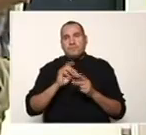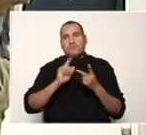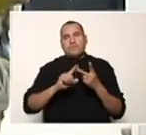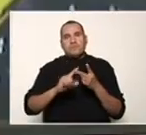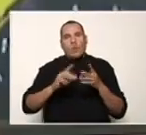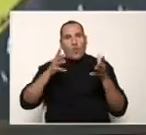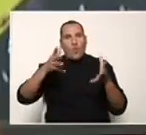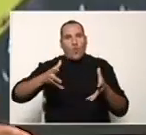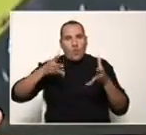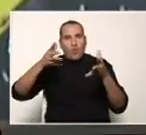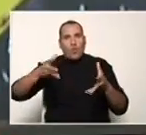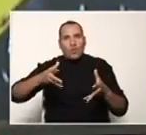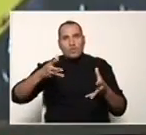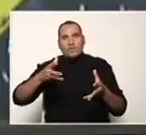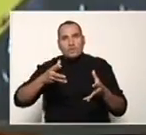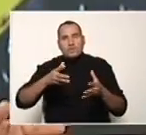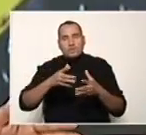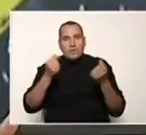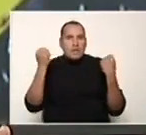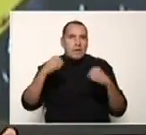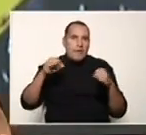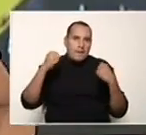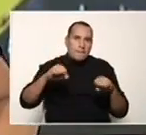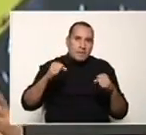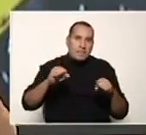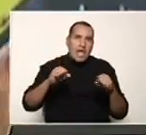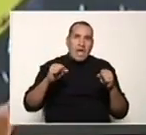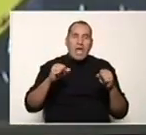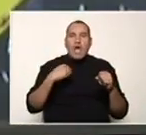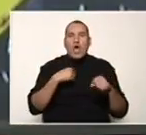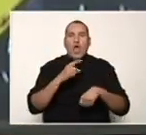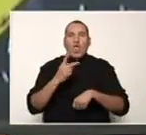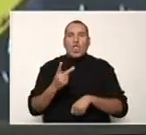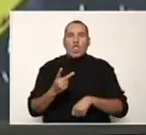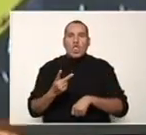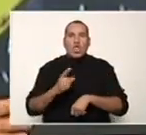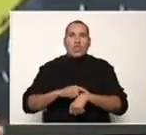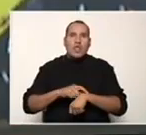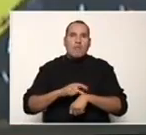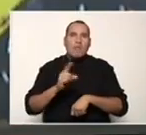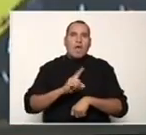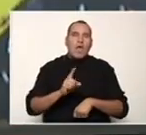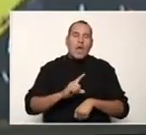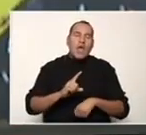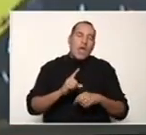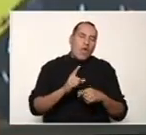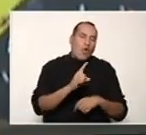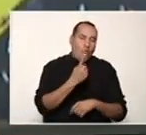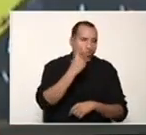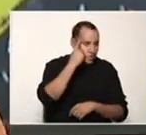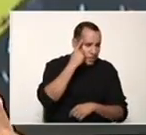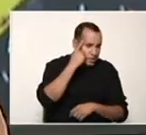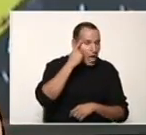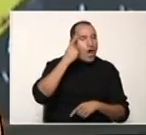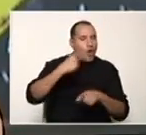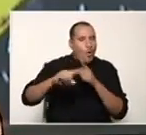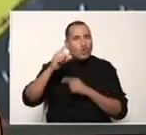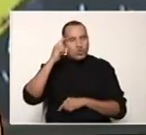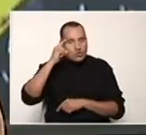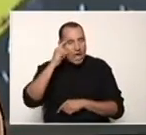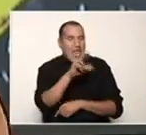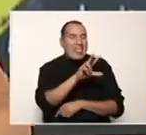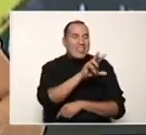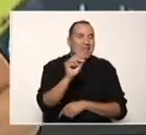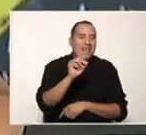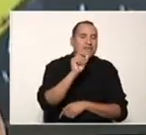pudiera ser segmentar los ejercicios en dos momentos para evitar el agotamiento del estudiante. Entonces, dedicamos media hora a